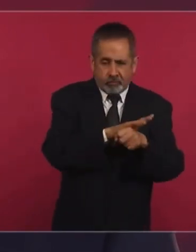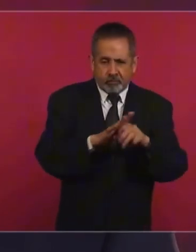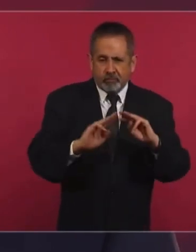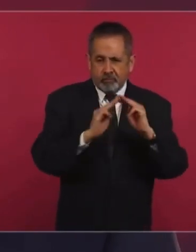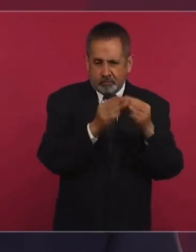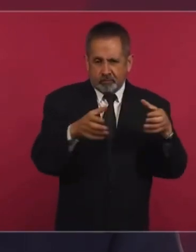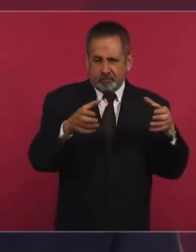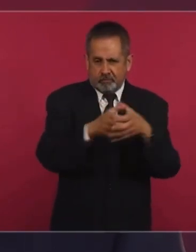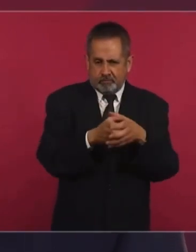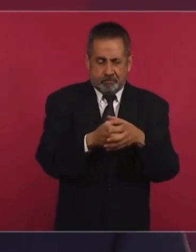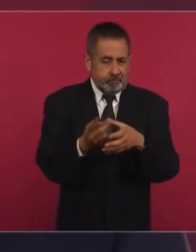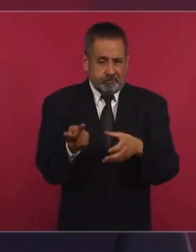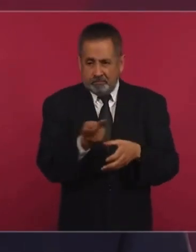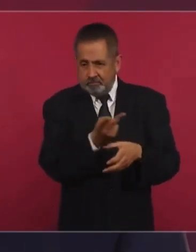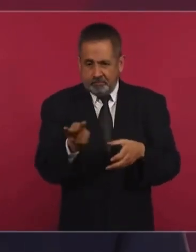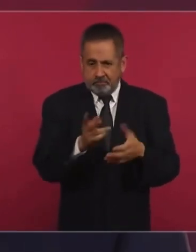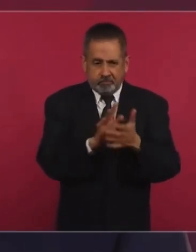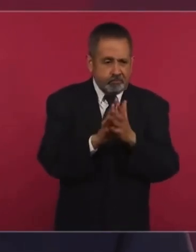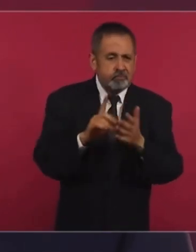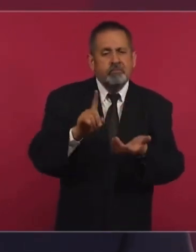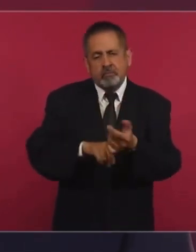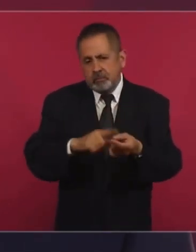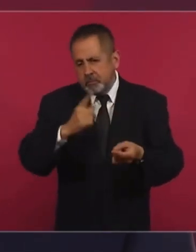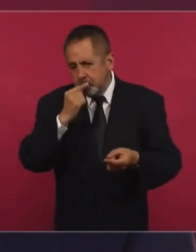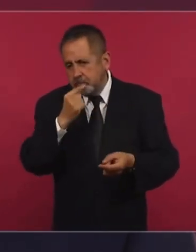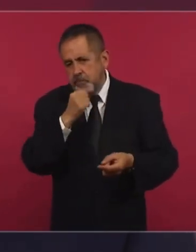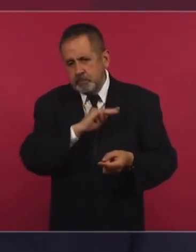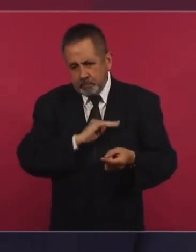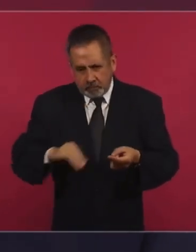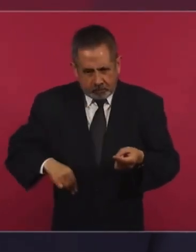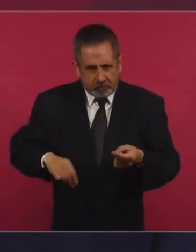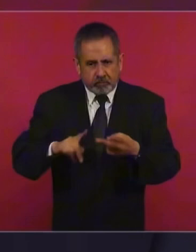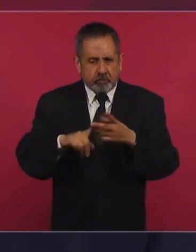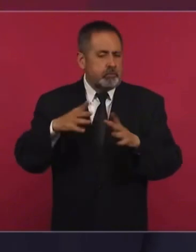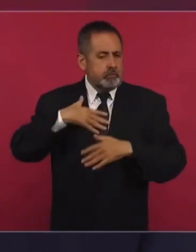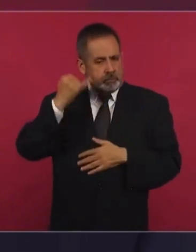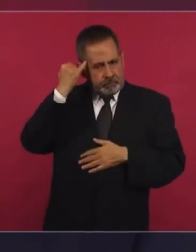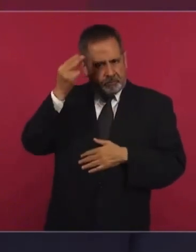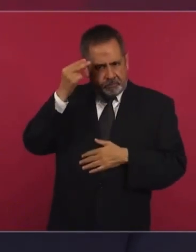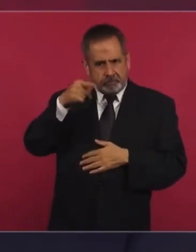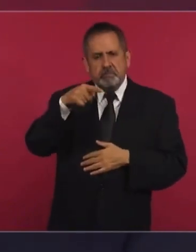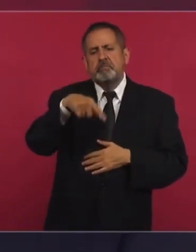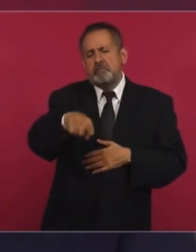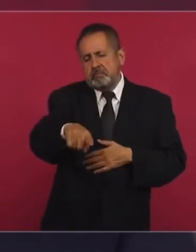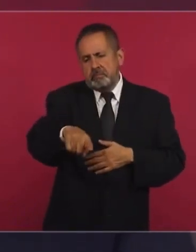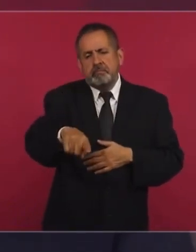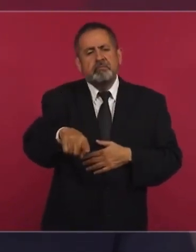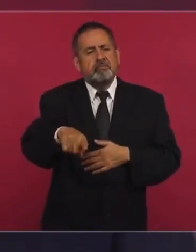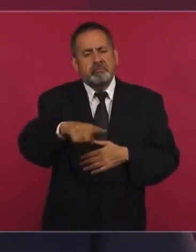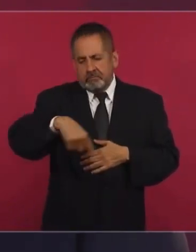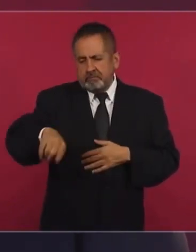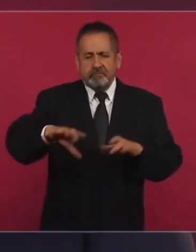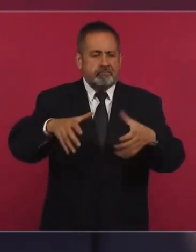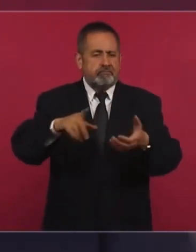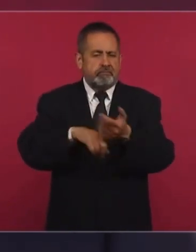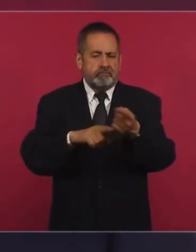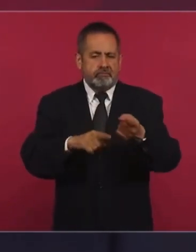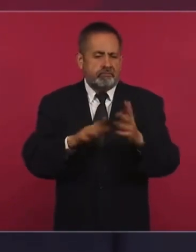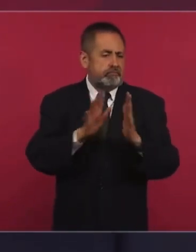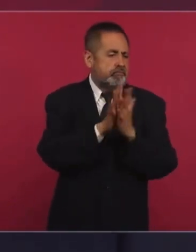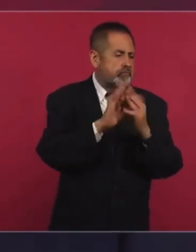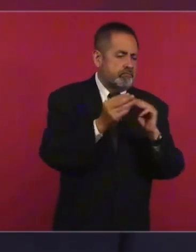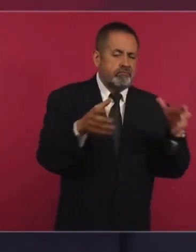policías municipales, esa es mi hipótesis, y la